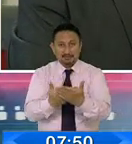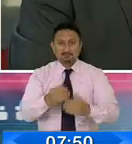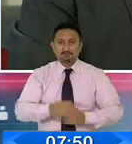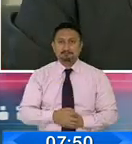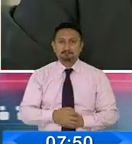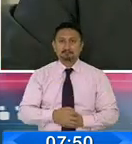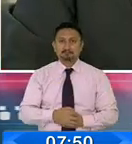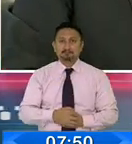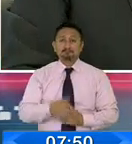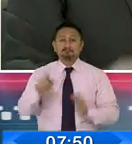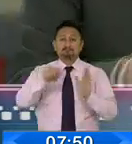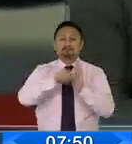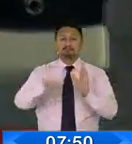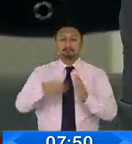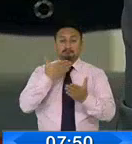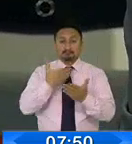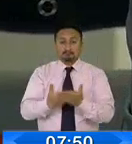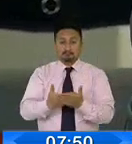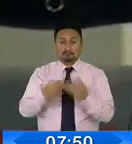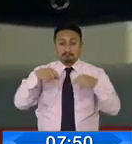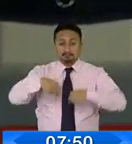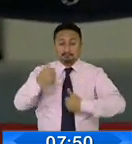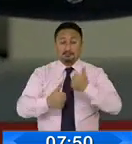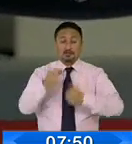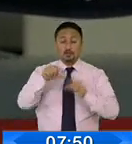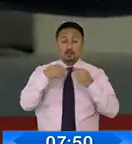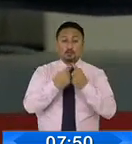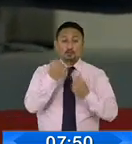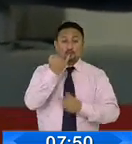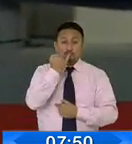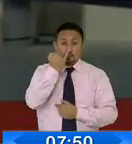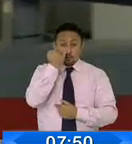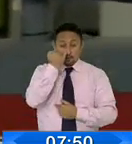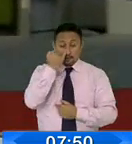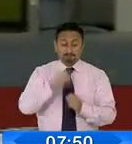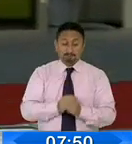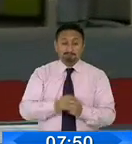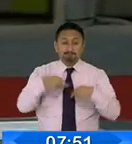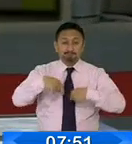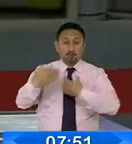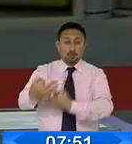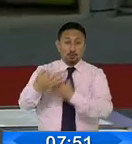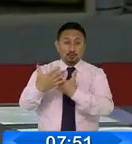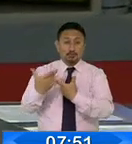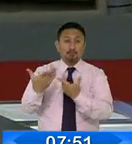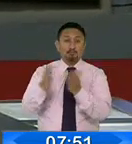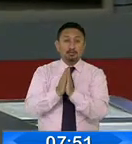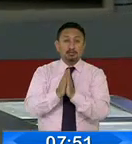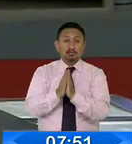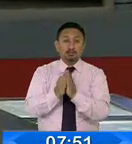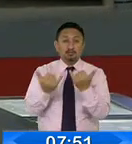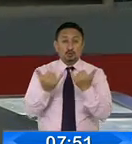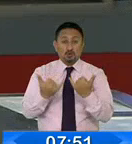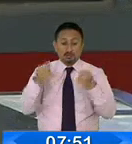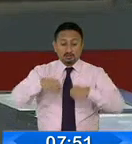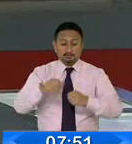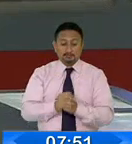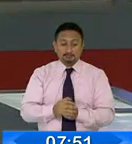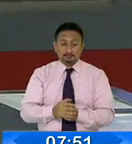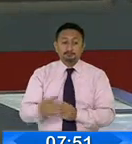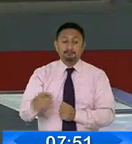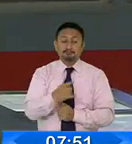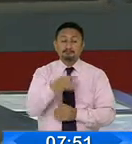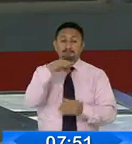gracias al doctor Yacu Pérez, candidato presidencial por Pachacuti, conversando justamente de las impugnaciones que se tiene frente al